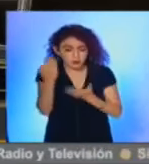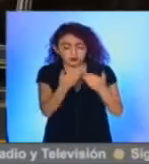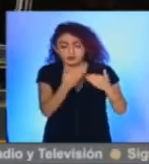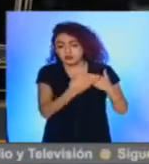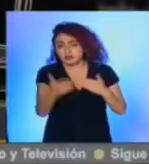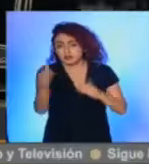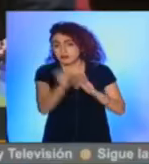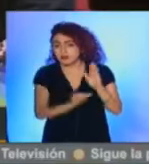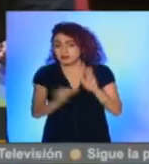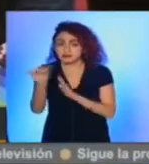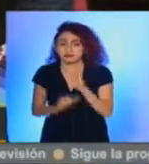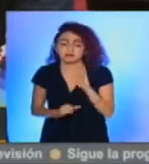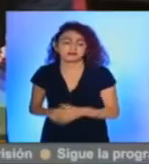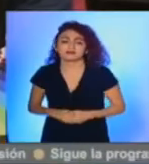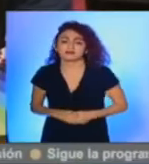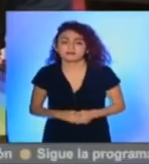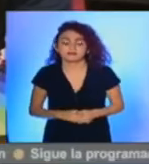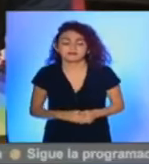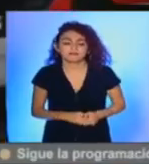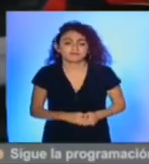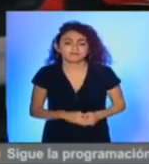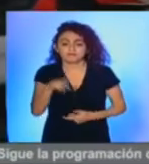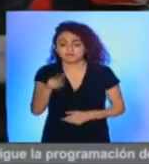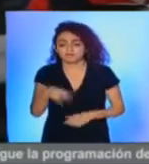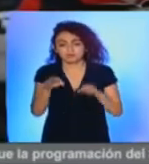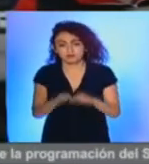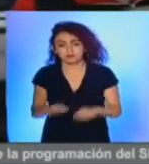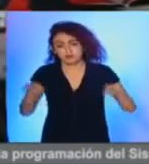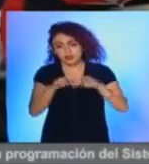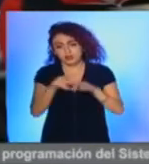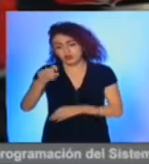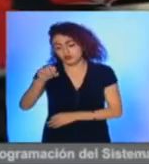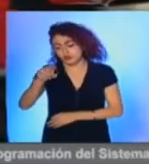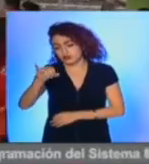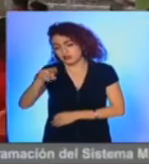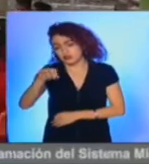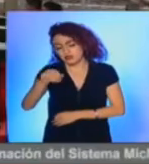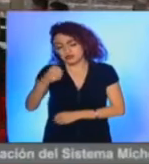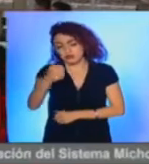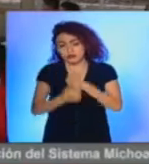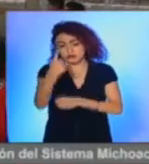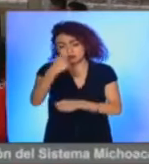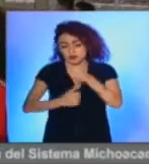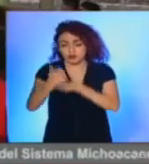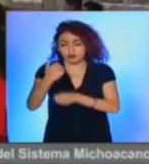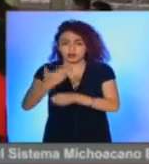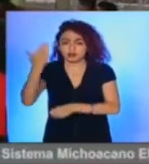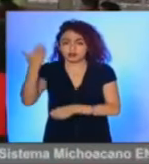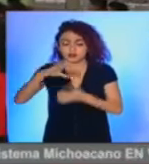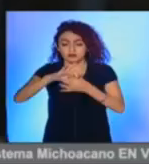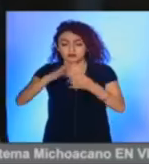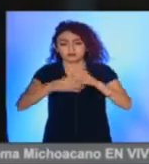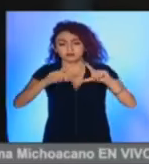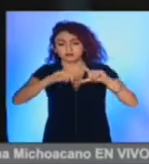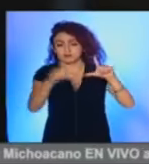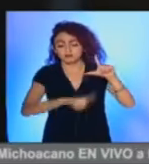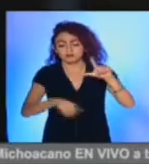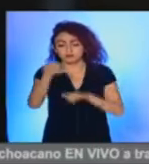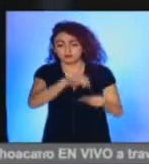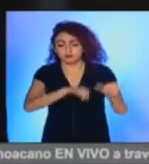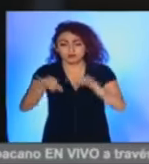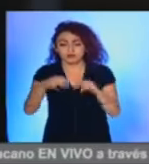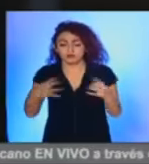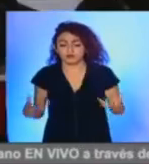cuantos meses. Es importante mencionar que Toscano Mendoza participó el año pasado en la Olimpiada Nacional de